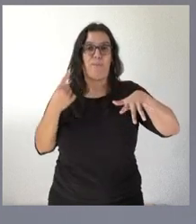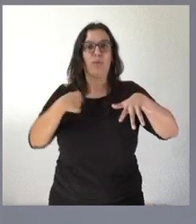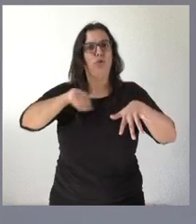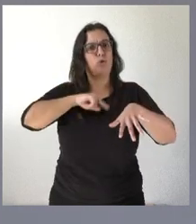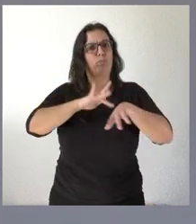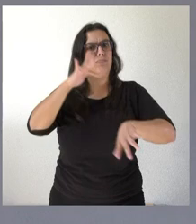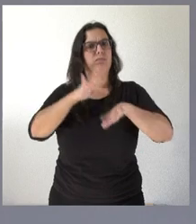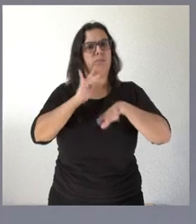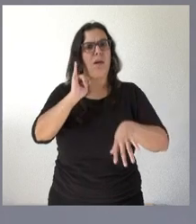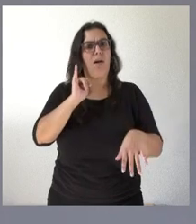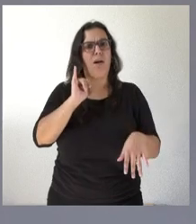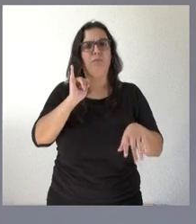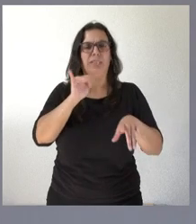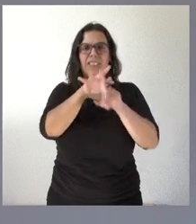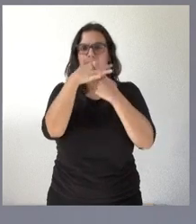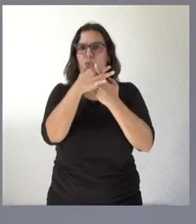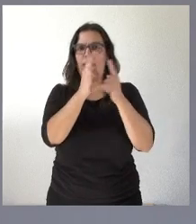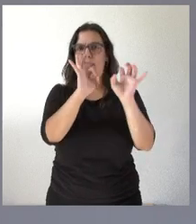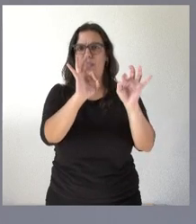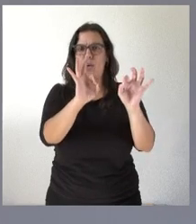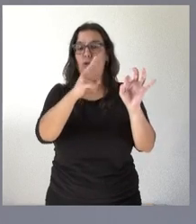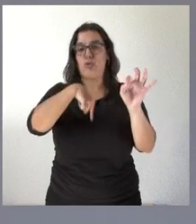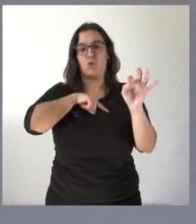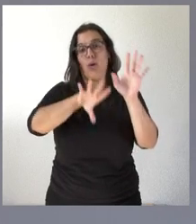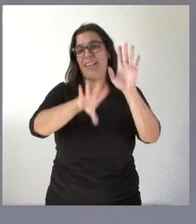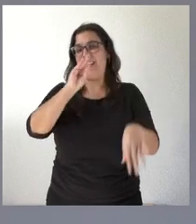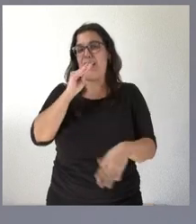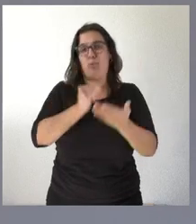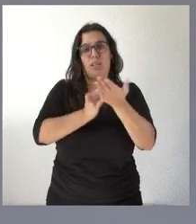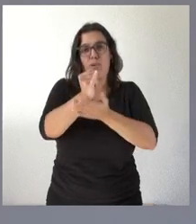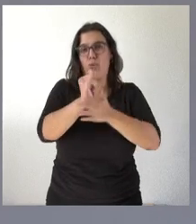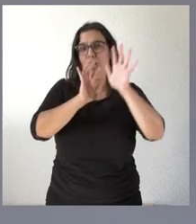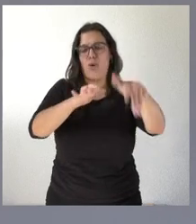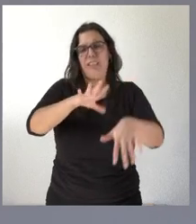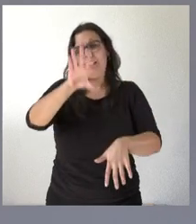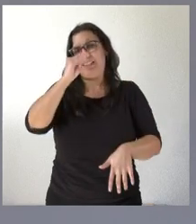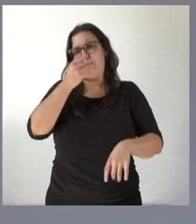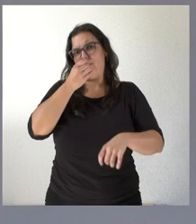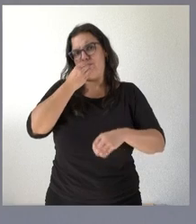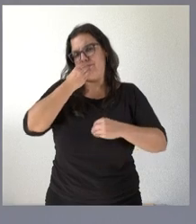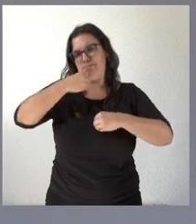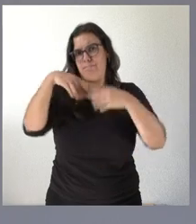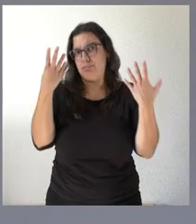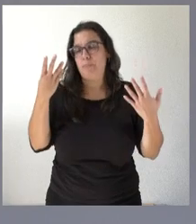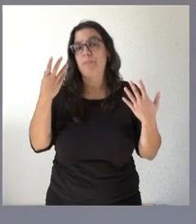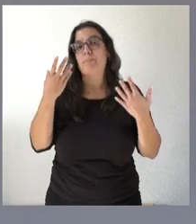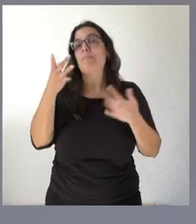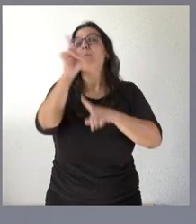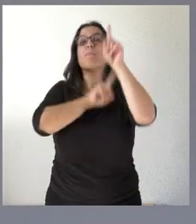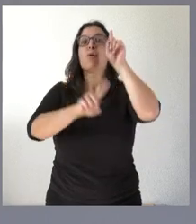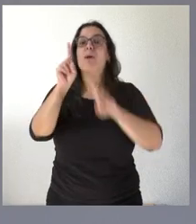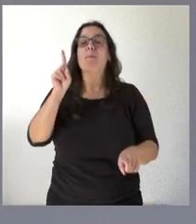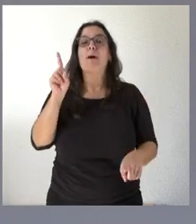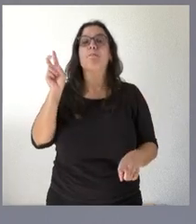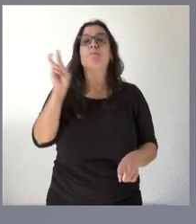a esta realidad y entendemos claramente la posición que tienen muchos agricultores de León y básicamente su problema se deriva